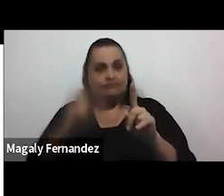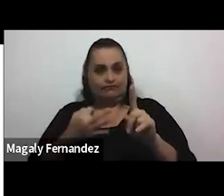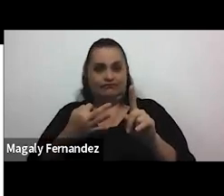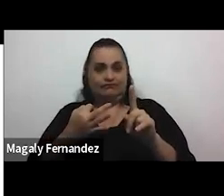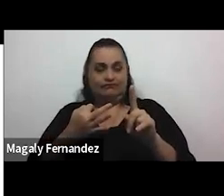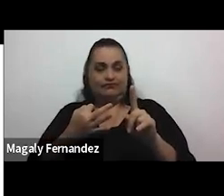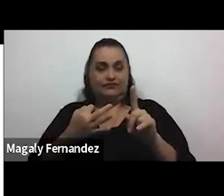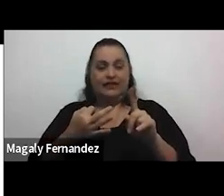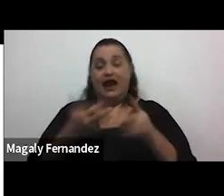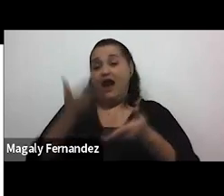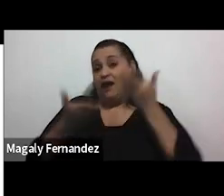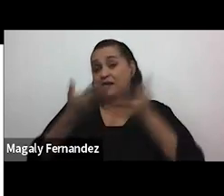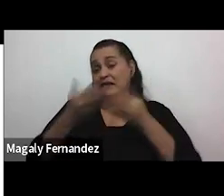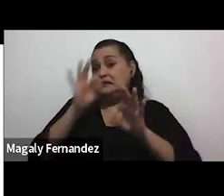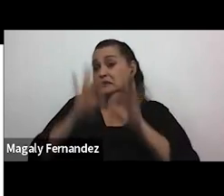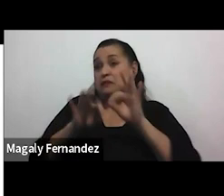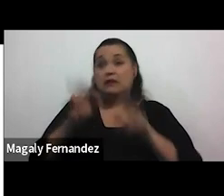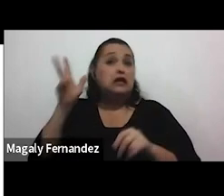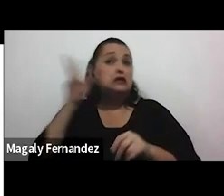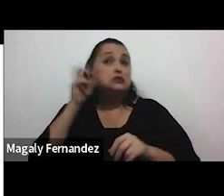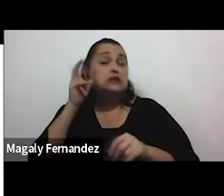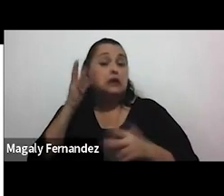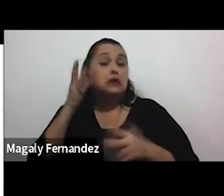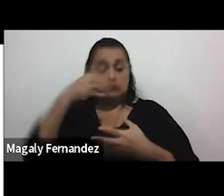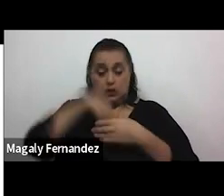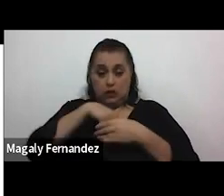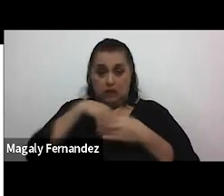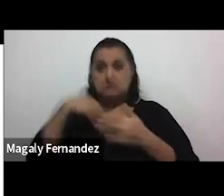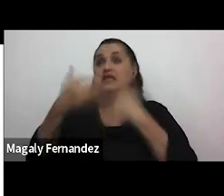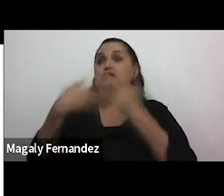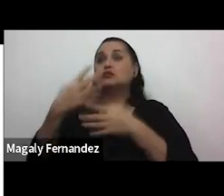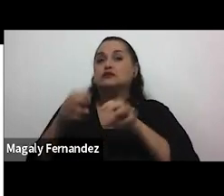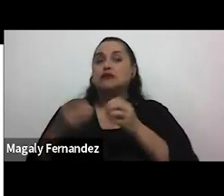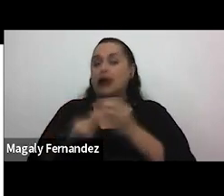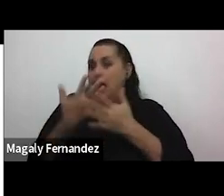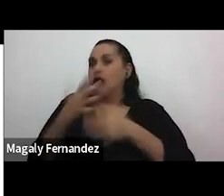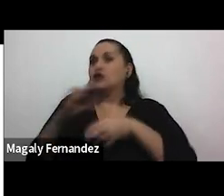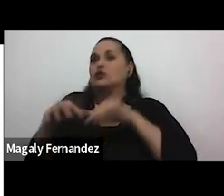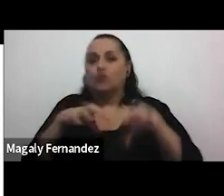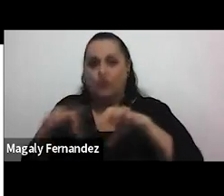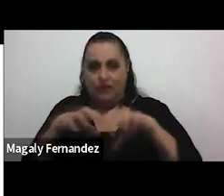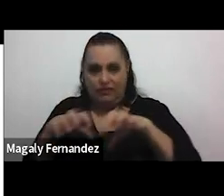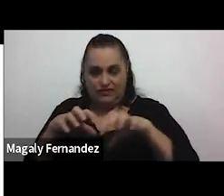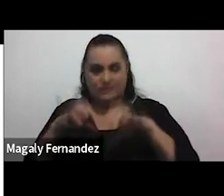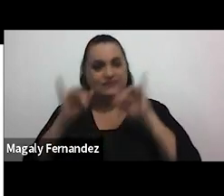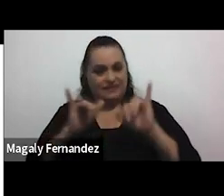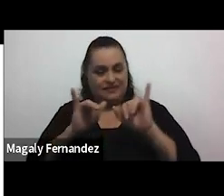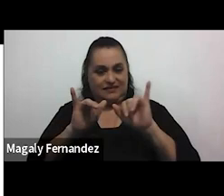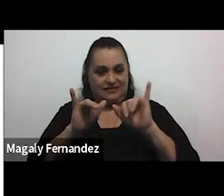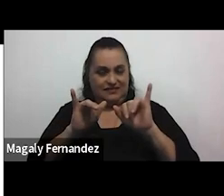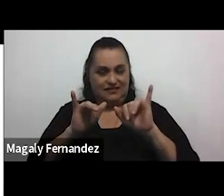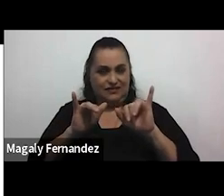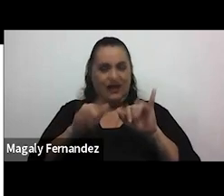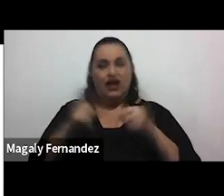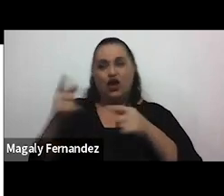veces simplemente escuchamos interiorizamos y después actuamos eso que hemos con lo que nos han